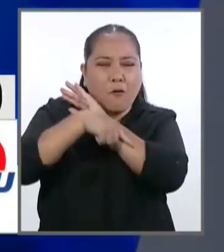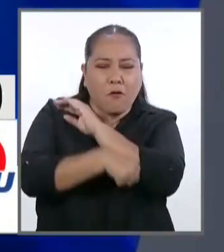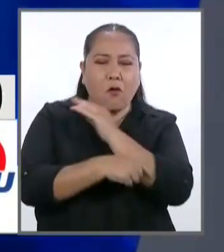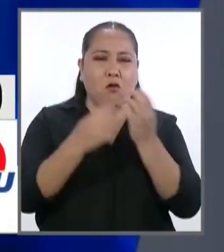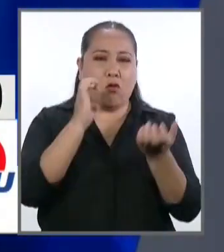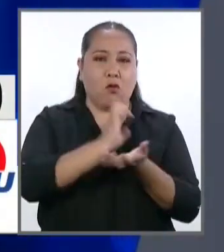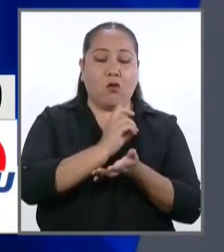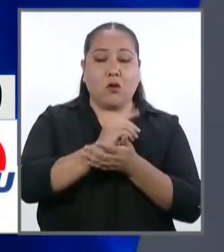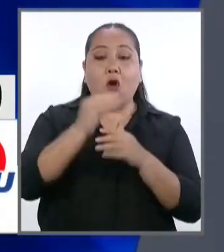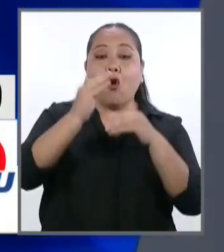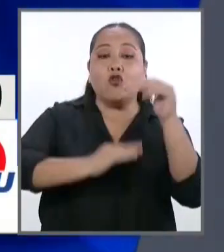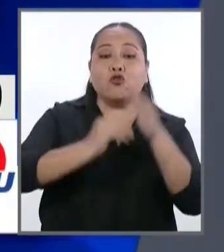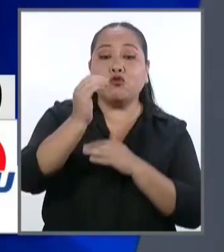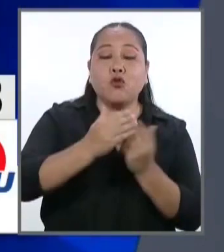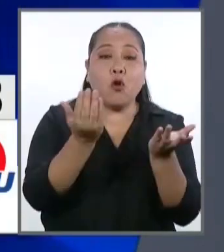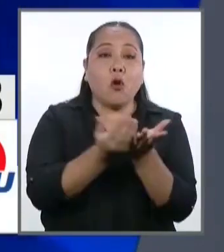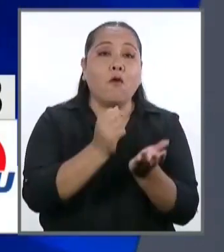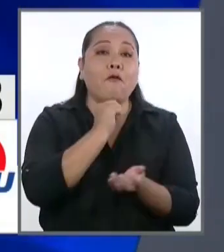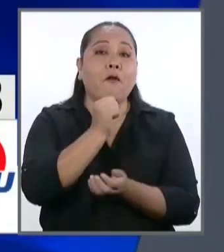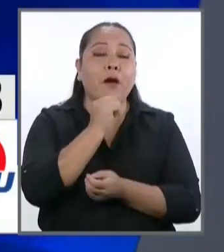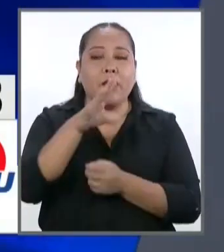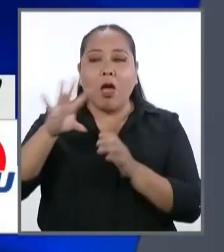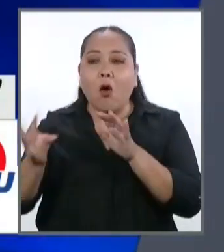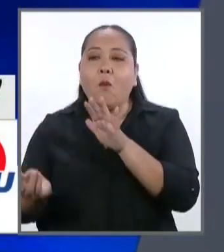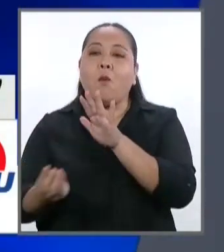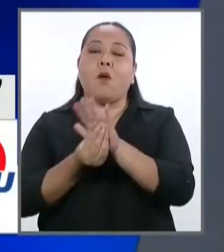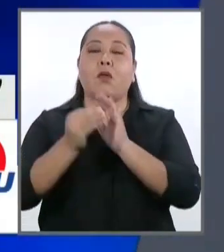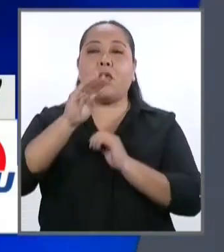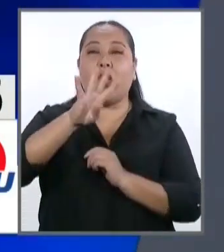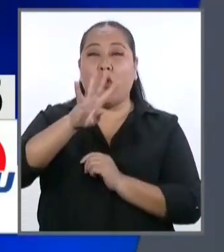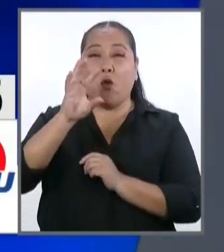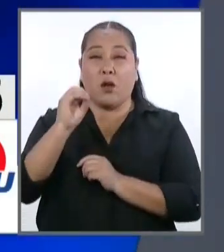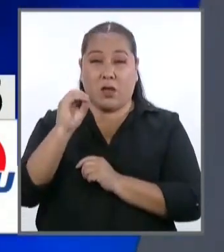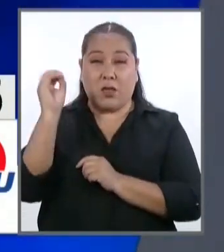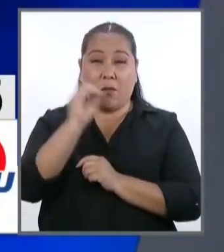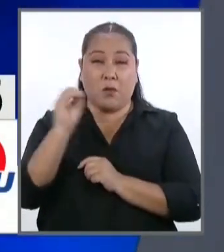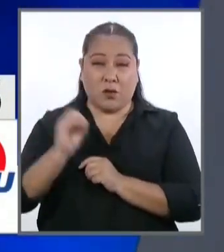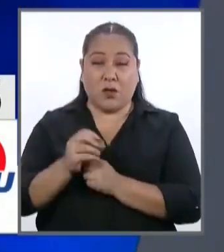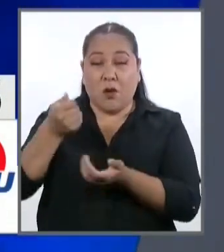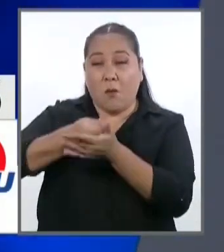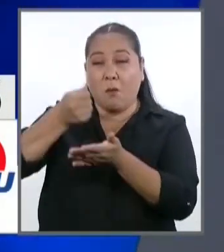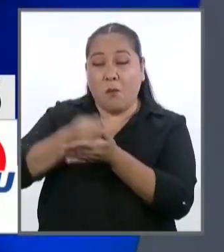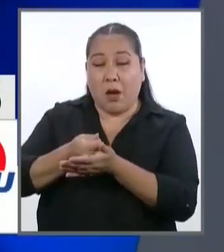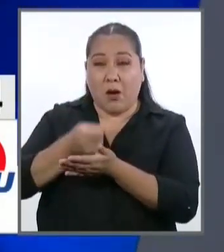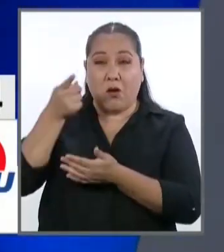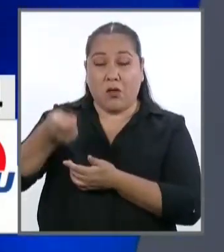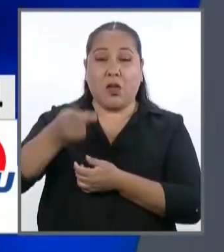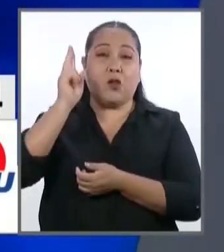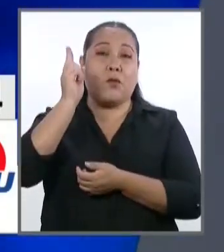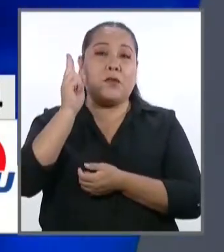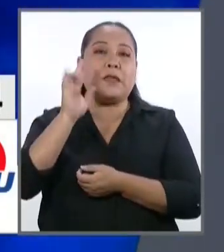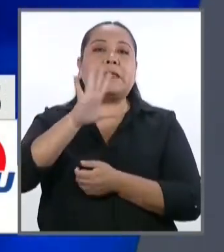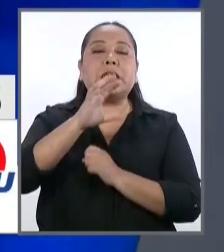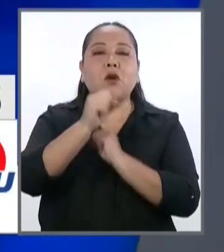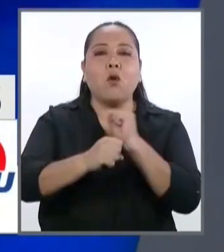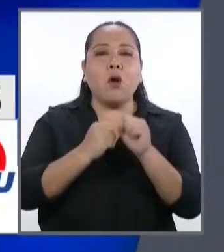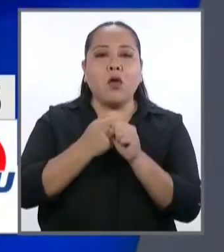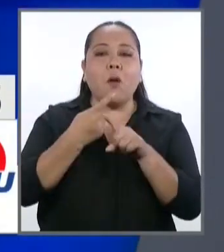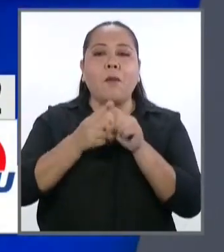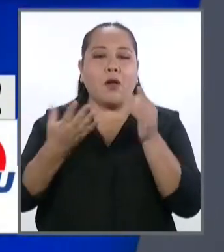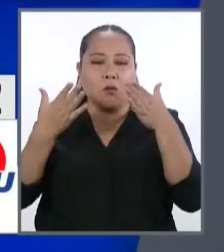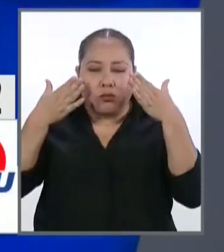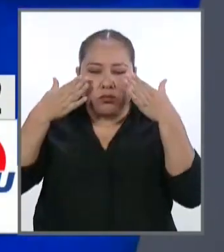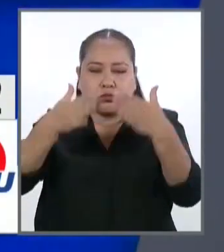colegios que hacen falta, vamos a aumentarle 40% al sueldo de los maestros en 5 años, pero sobre todo nos vamos a enfocar en el